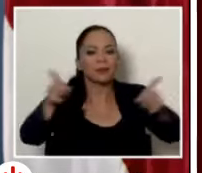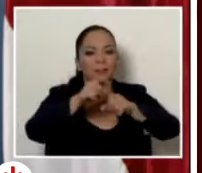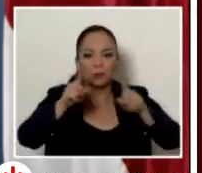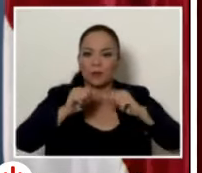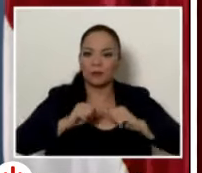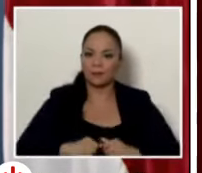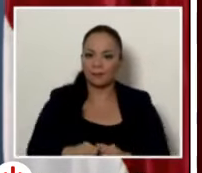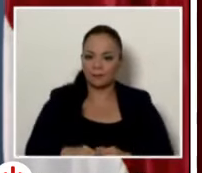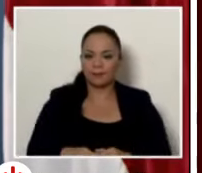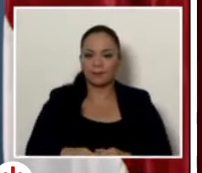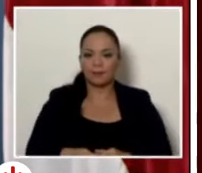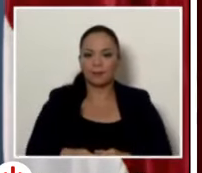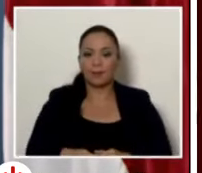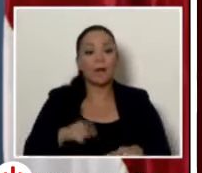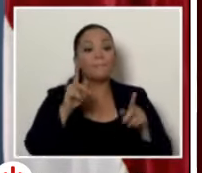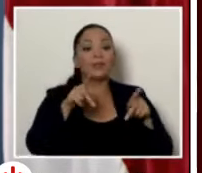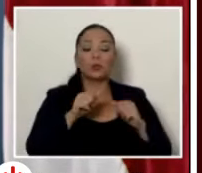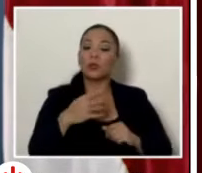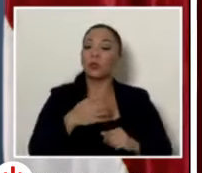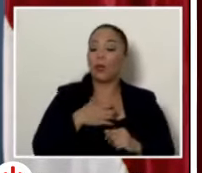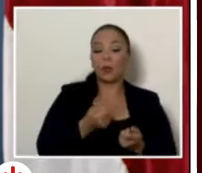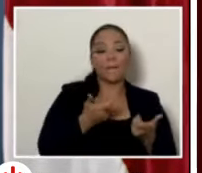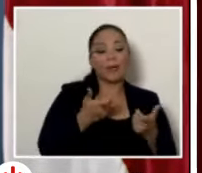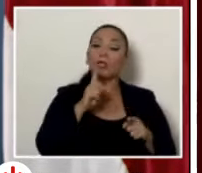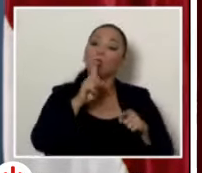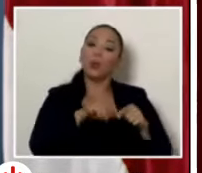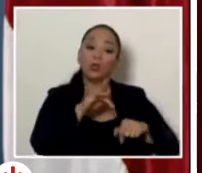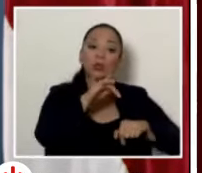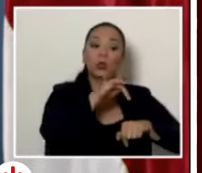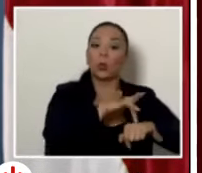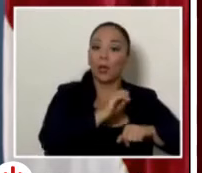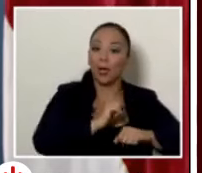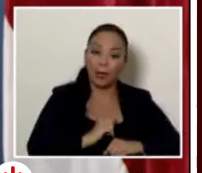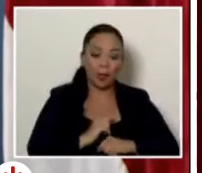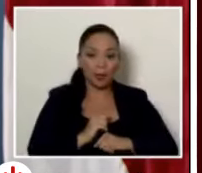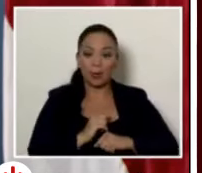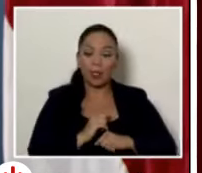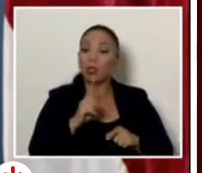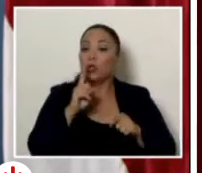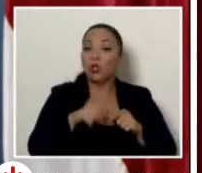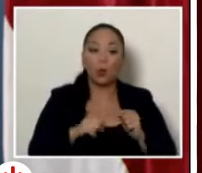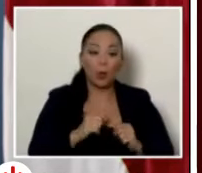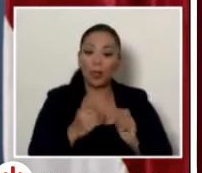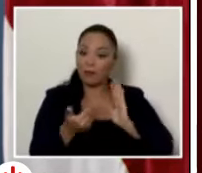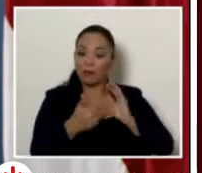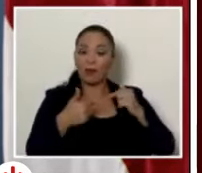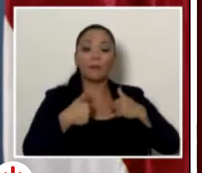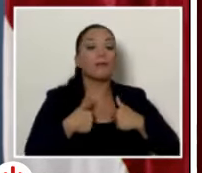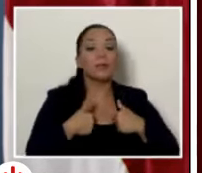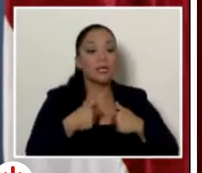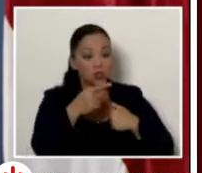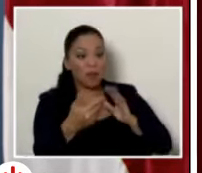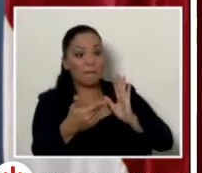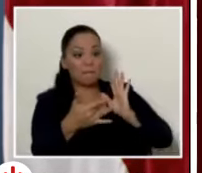el yo soy dueño de esto y por lo tanto no me pueden tocar porque arrugo y le doblo la rodilla